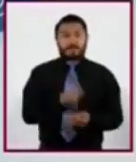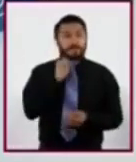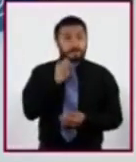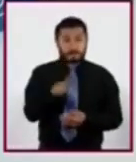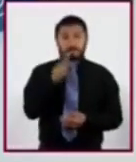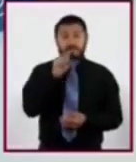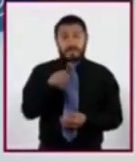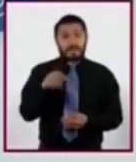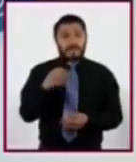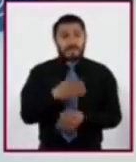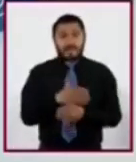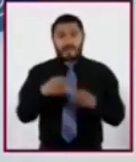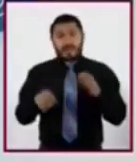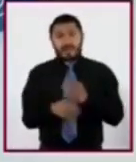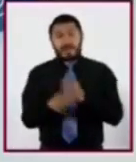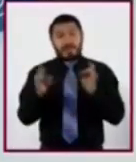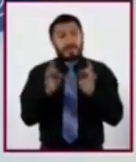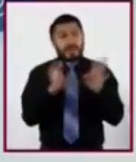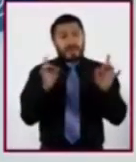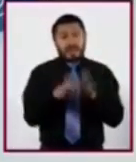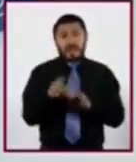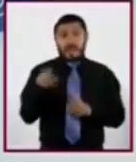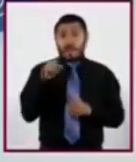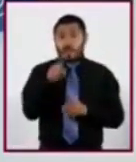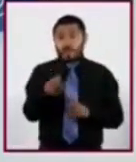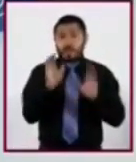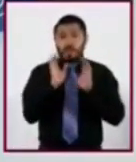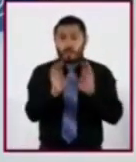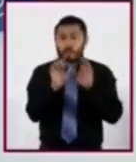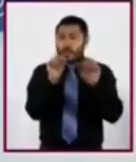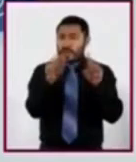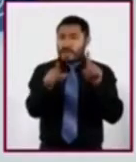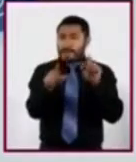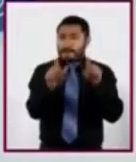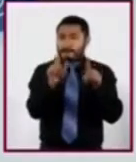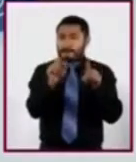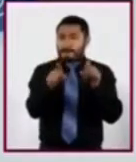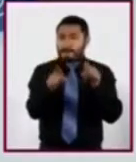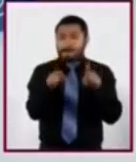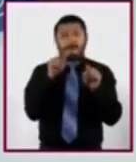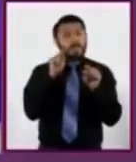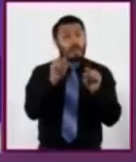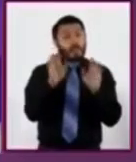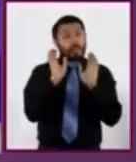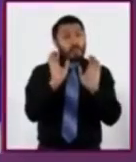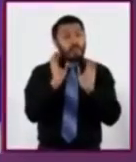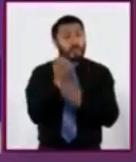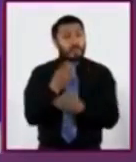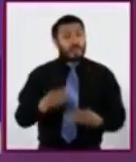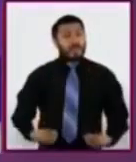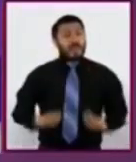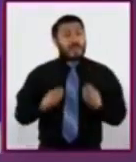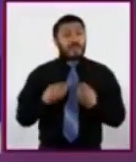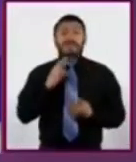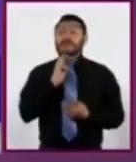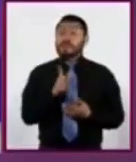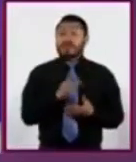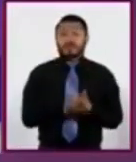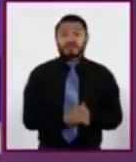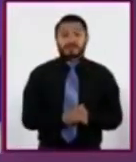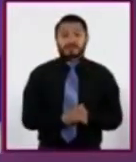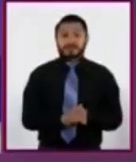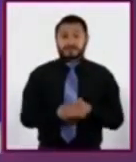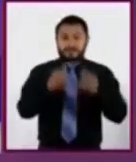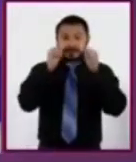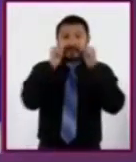acciones de autocuidado que pueden mejorar su calidad de vida. Recibir atención